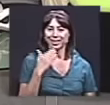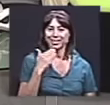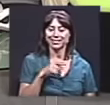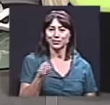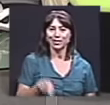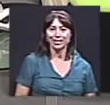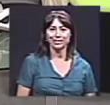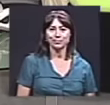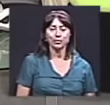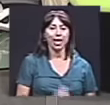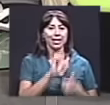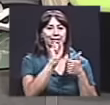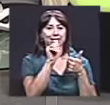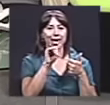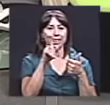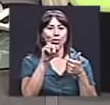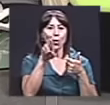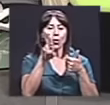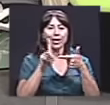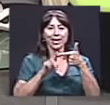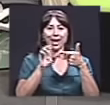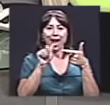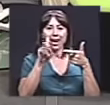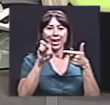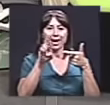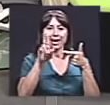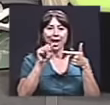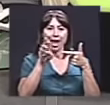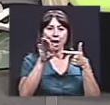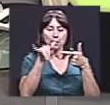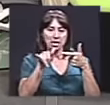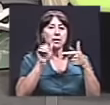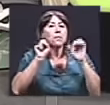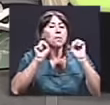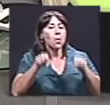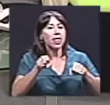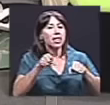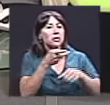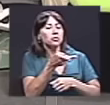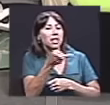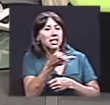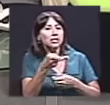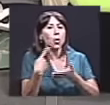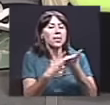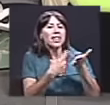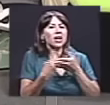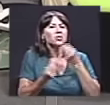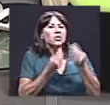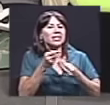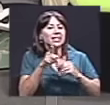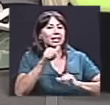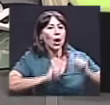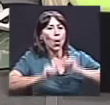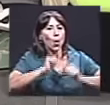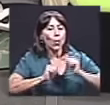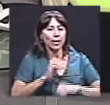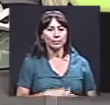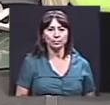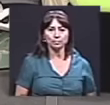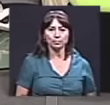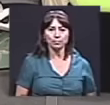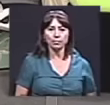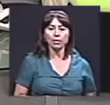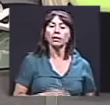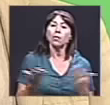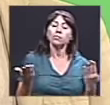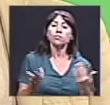Bueno, Zaidor y Alerami, a ver si nos pueden comentar un poco, o tal vez, Zaidor, ¿de qué se trata esta obra? Bueno,